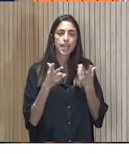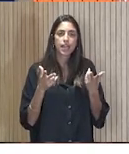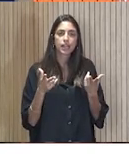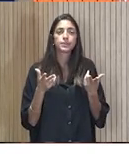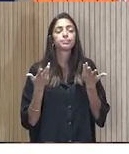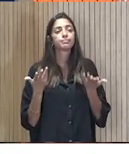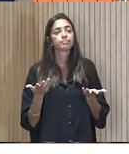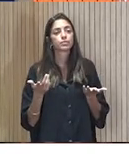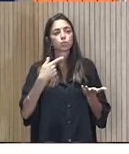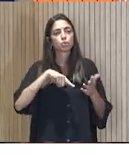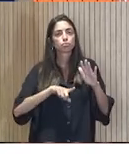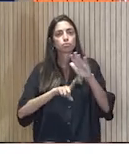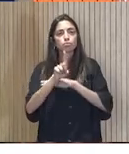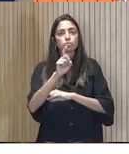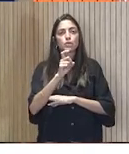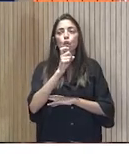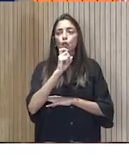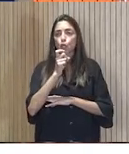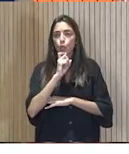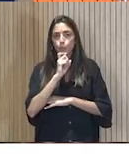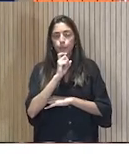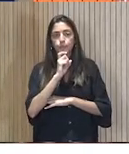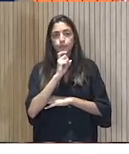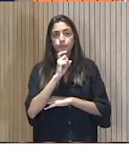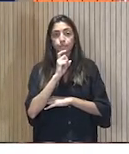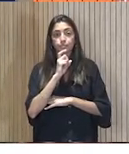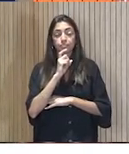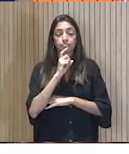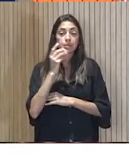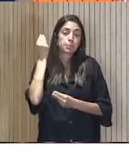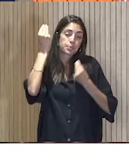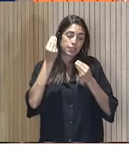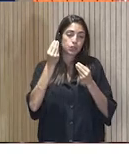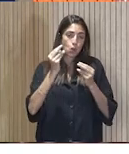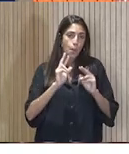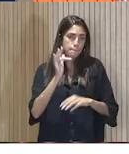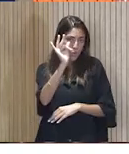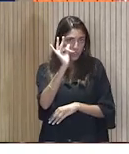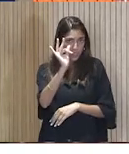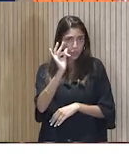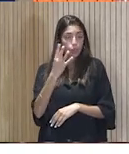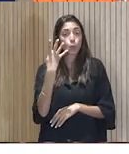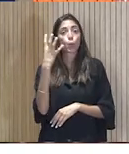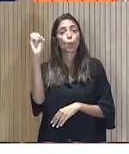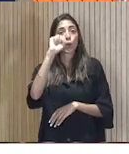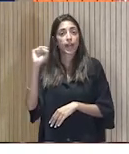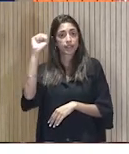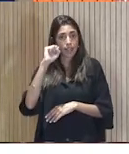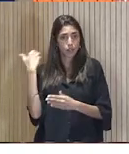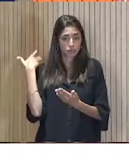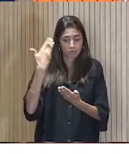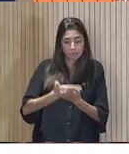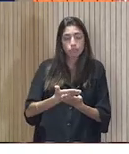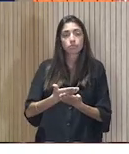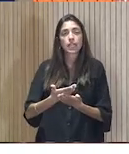¿cuánto hemos evolucionado en estos, quiero pensarte para bien, en estos 40 años? ¿Esto del concepto de lo